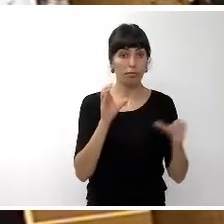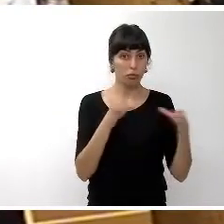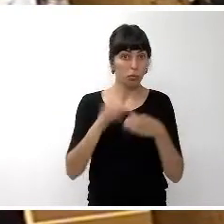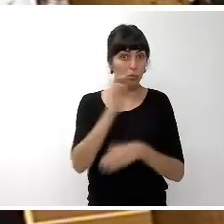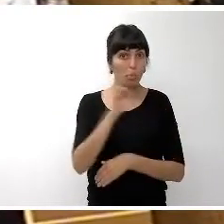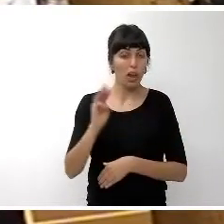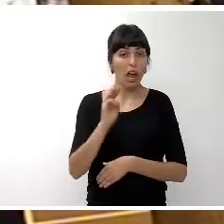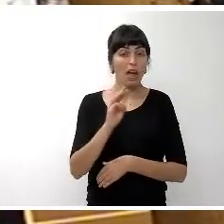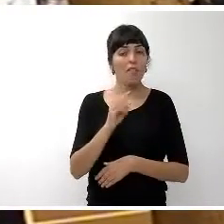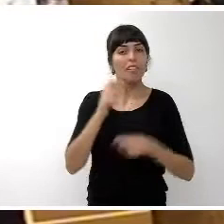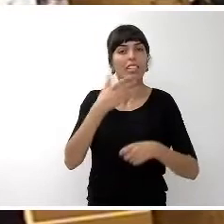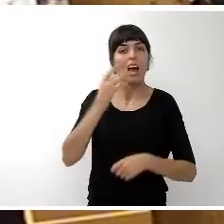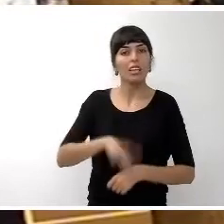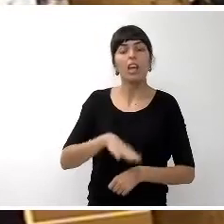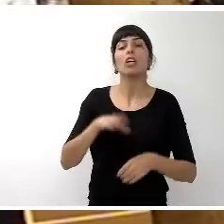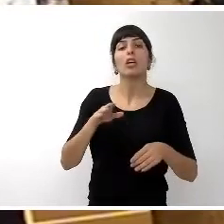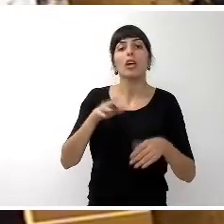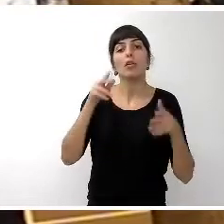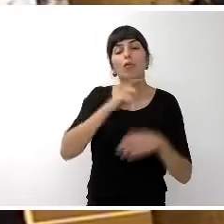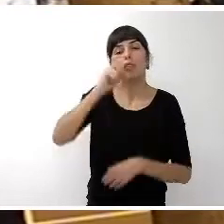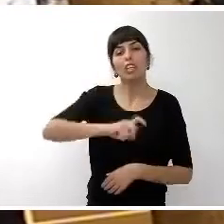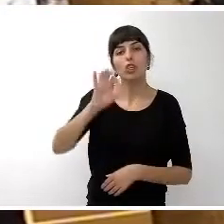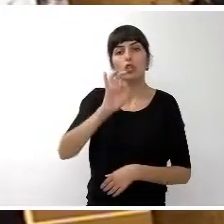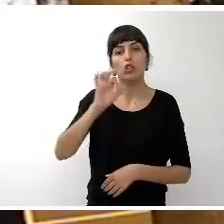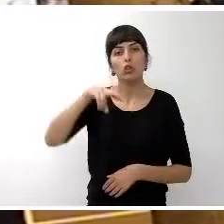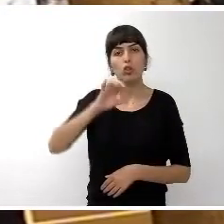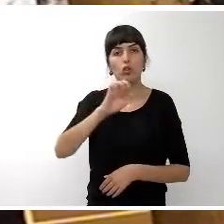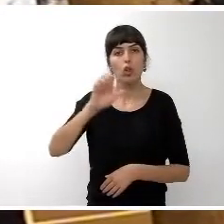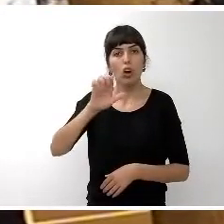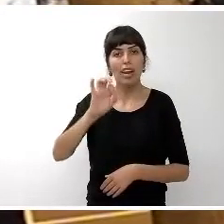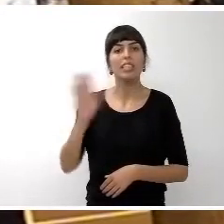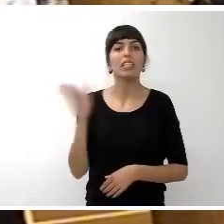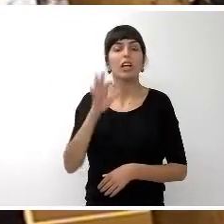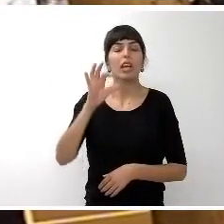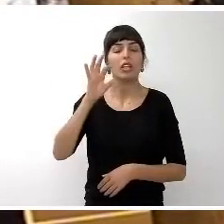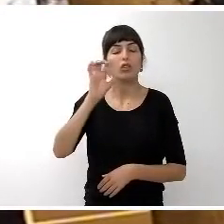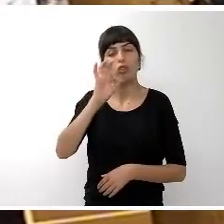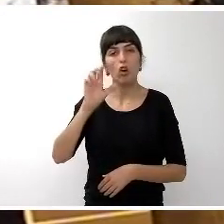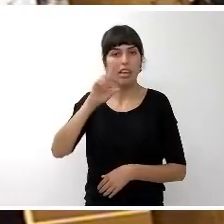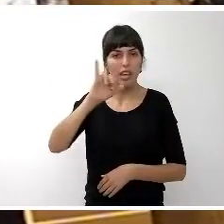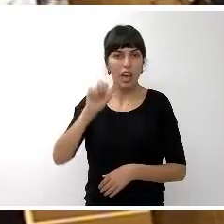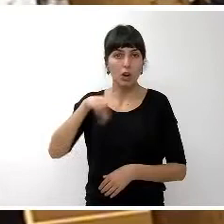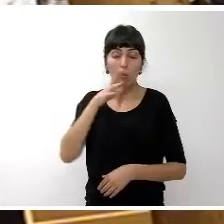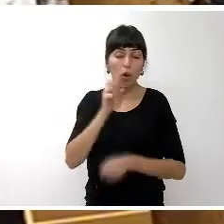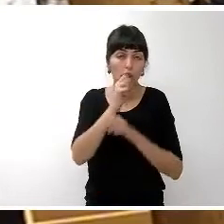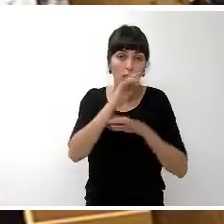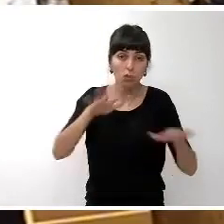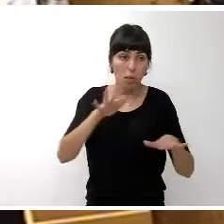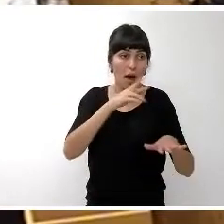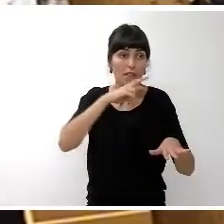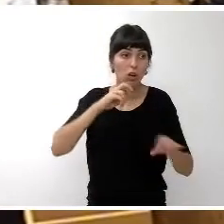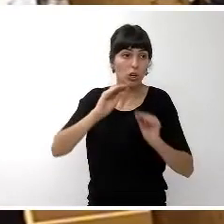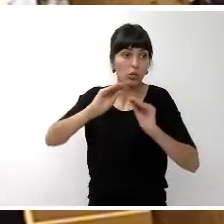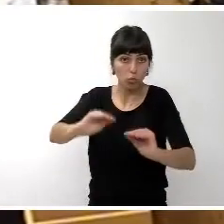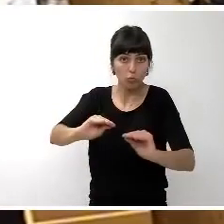Fundación Tutelar Sonsoles Soriano por su misión, visión y valores, y especialmente por su equipo humano, que todos sabemos